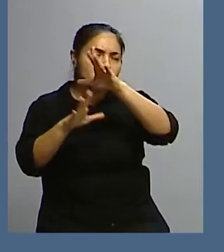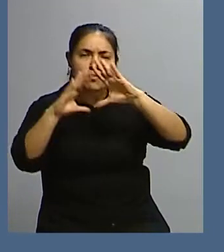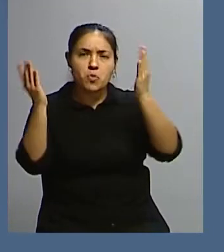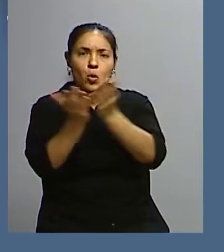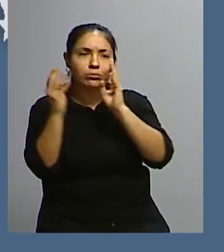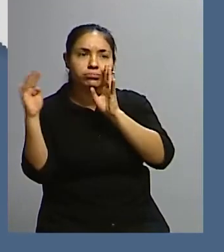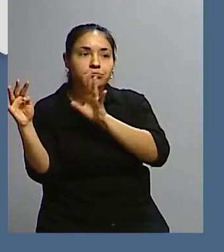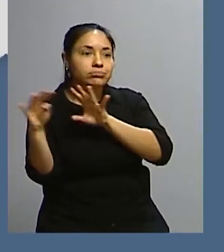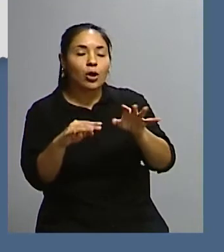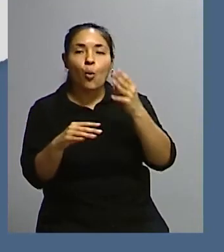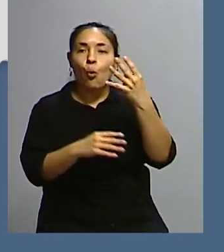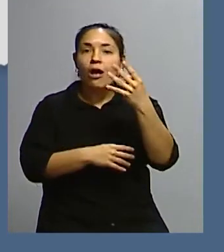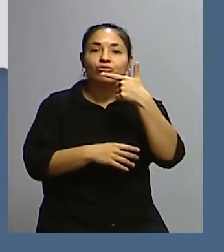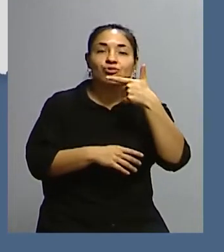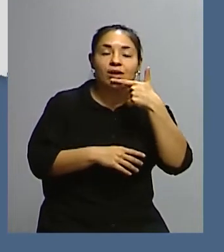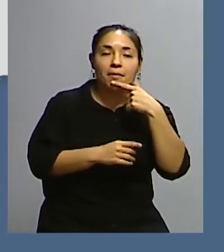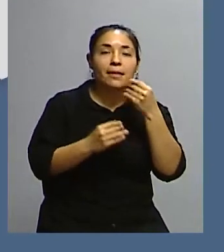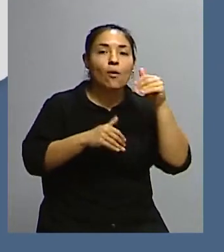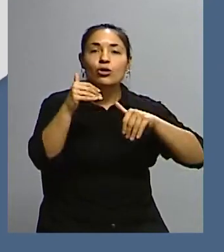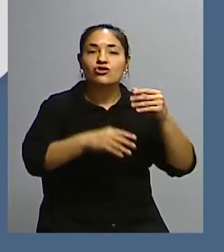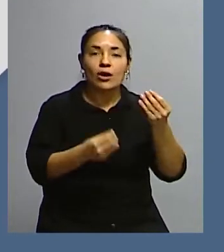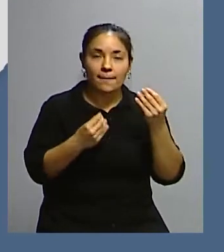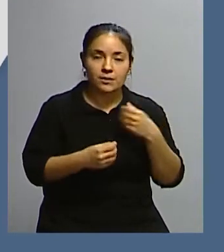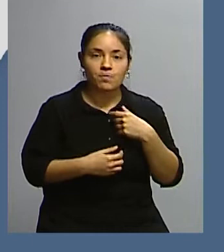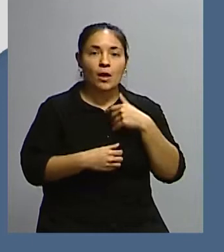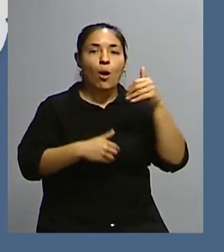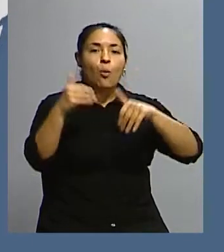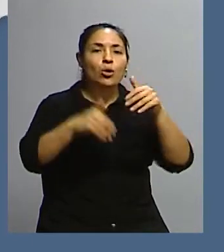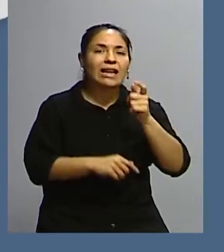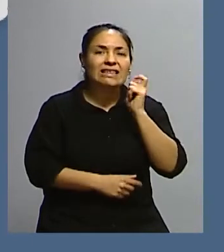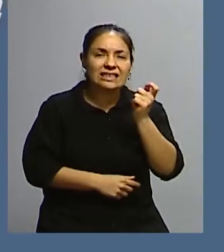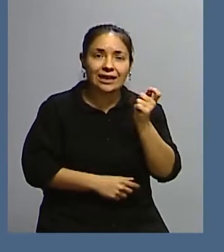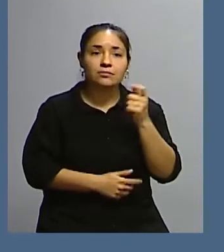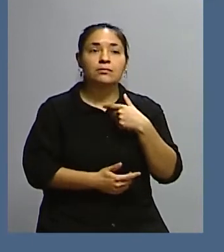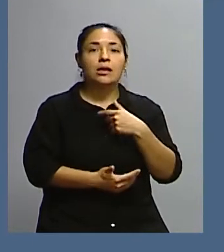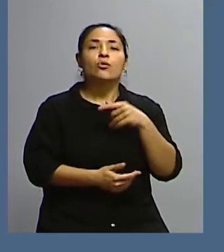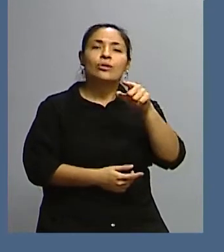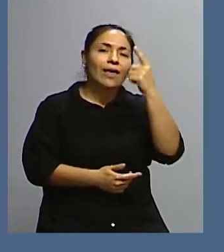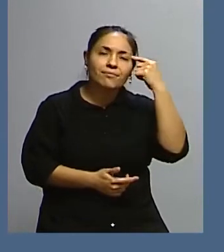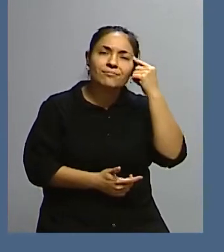septiembre en lo que esté sucediendo con la votación. ¿Quiénes votan y qué entienden ustedes que puede suceder?